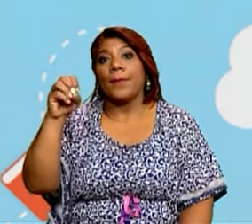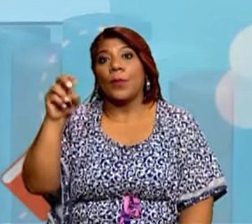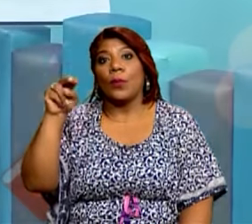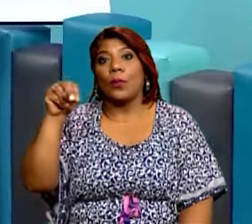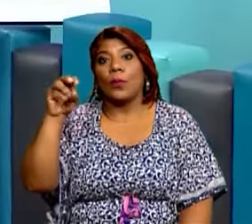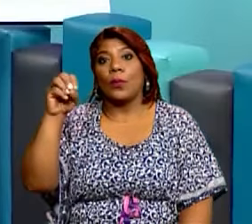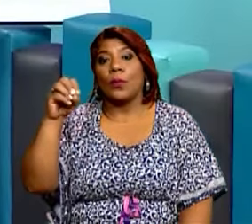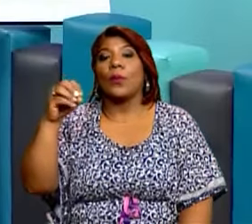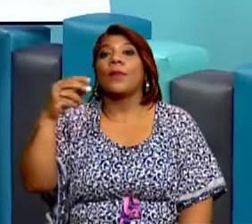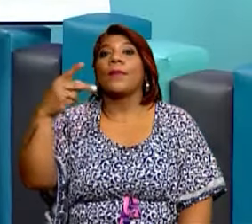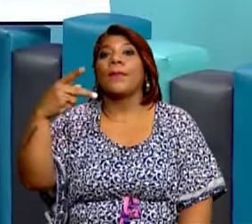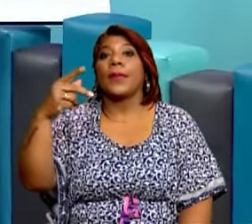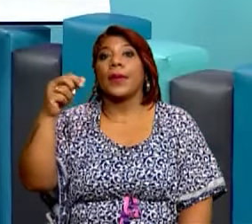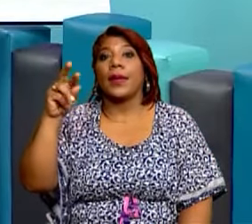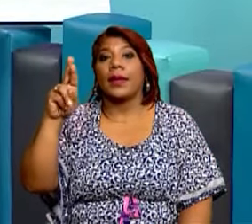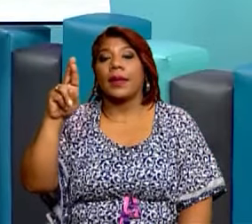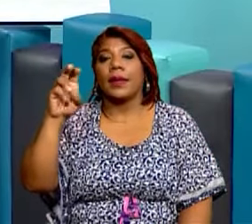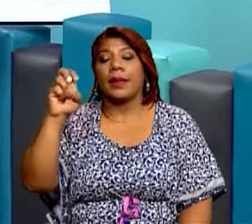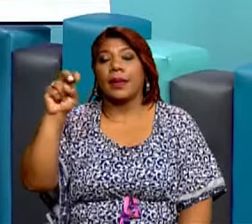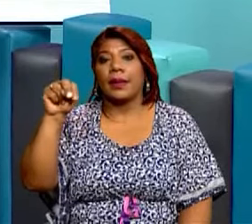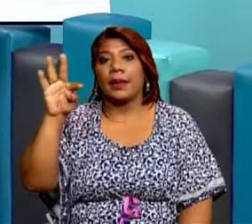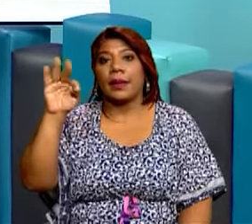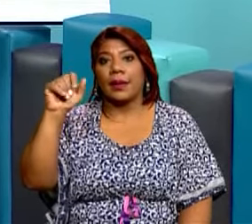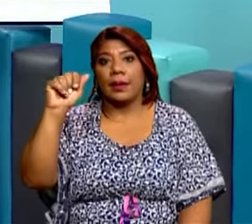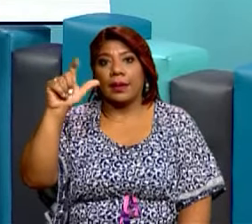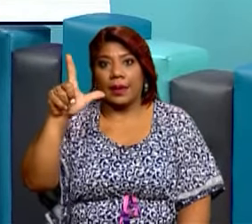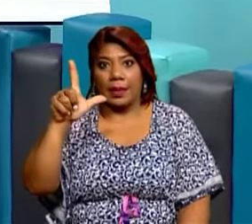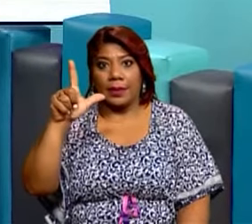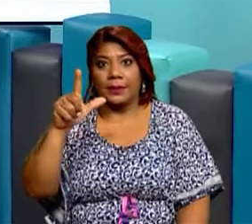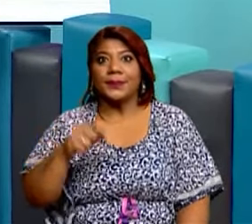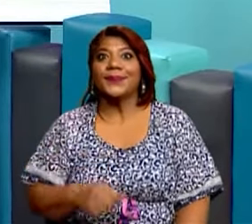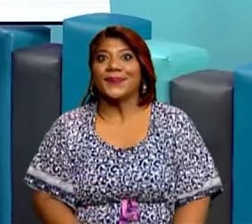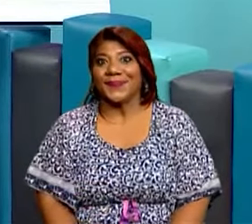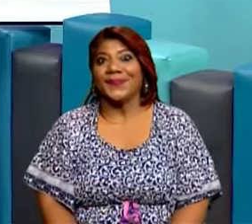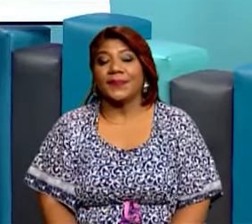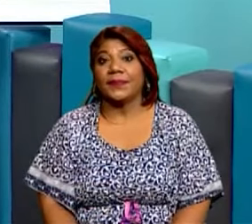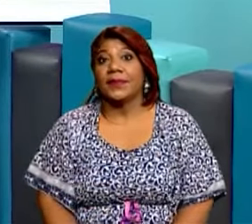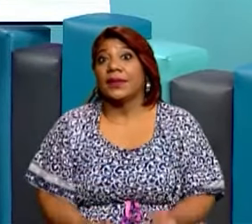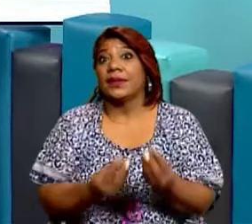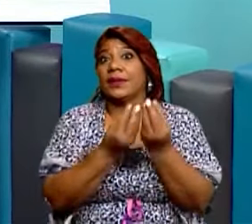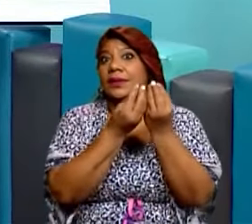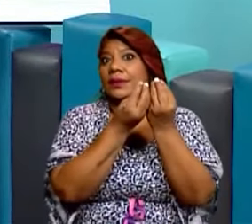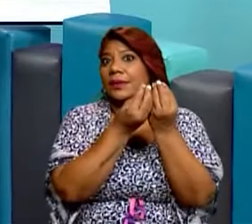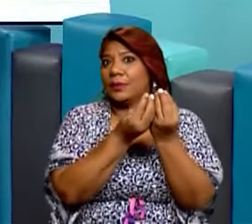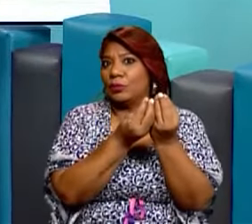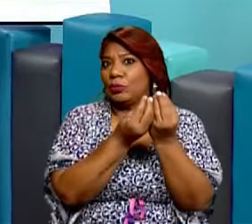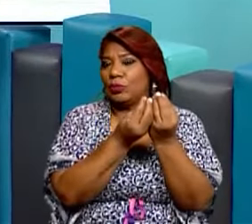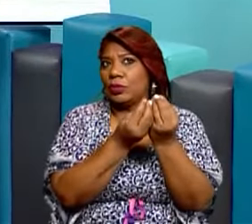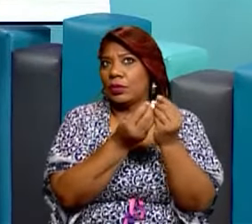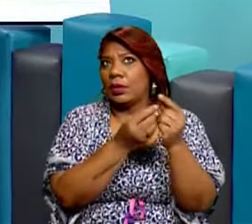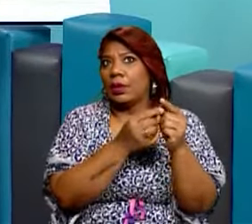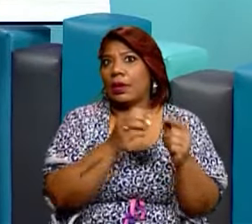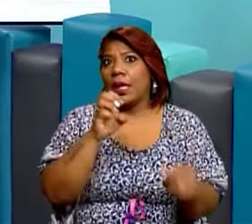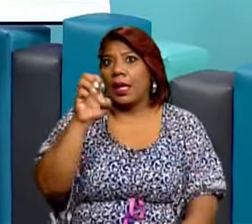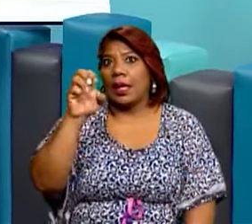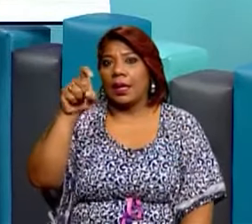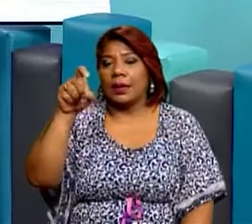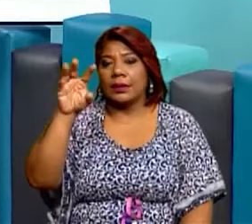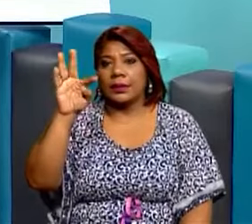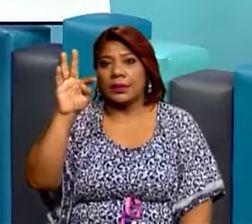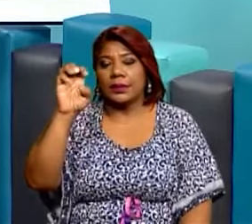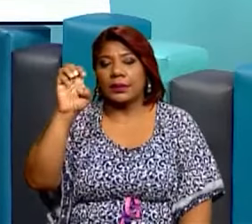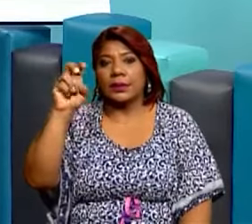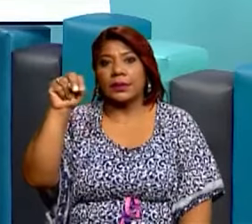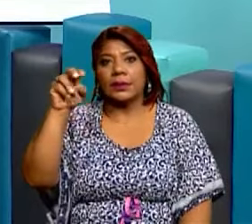ejemplo, la familia extensa es aquella que está conformada por mamá, papá, abuelo, tíos, que todos viven en un